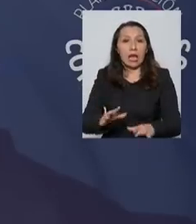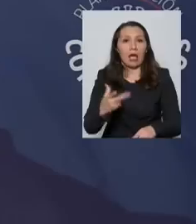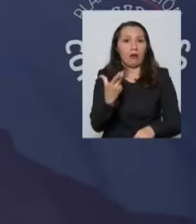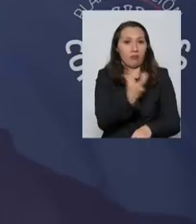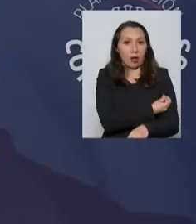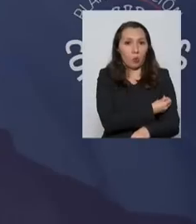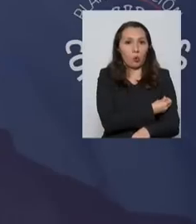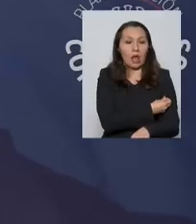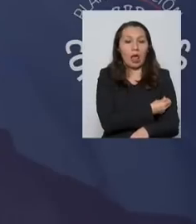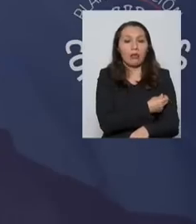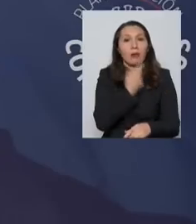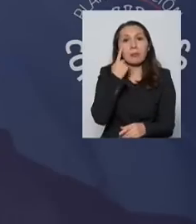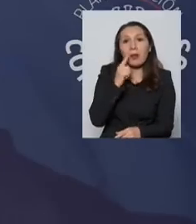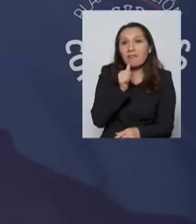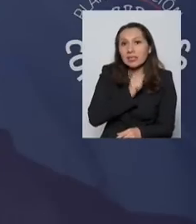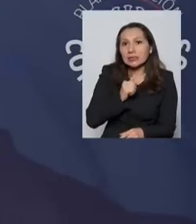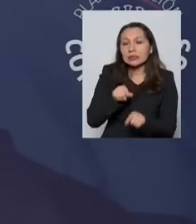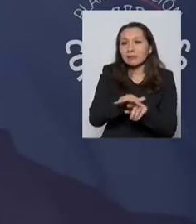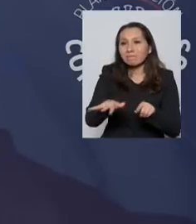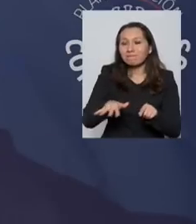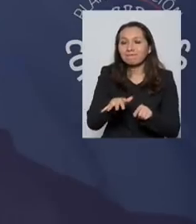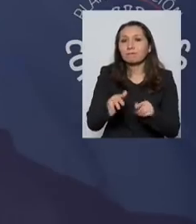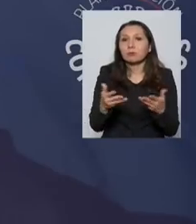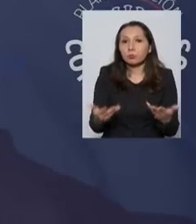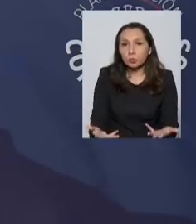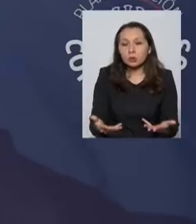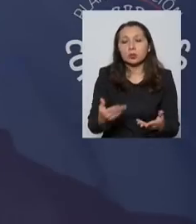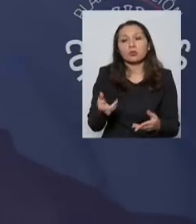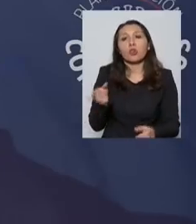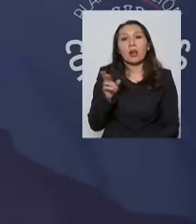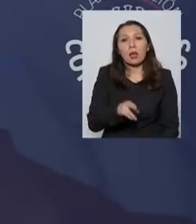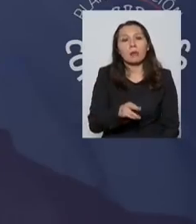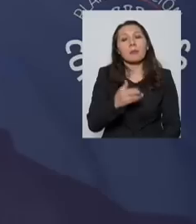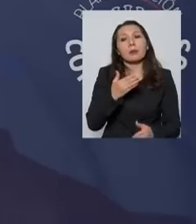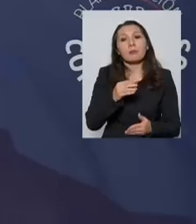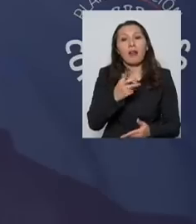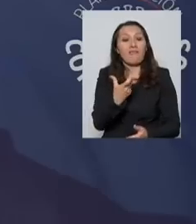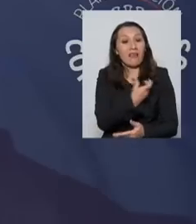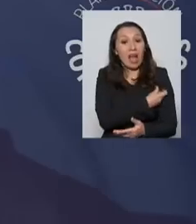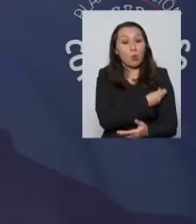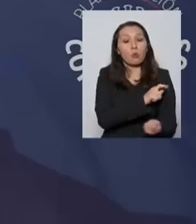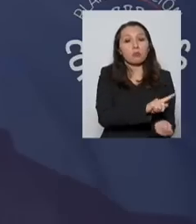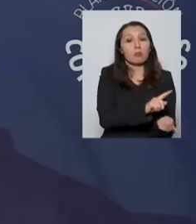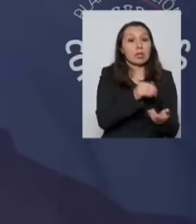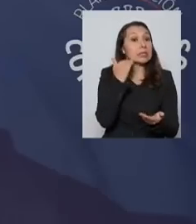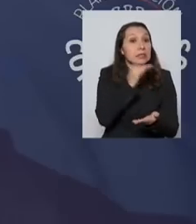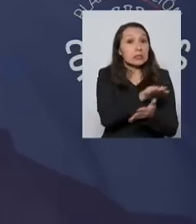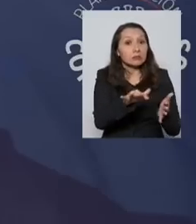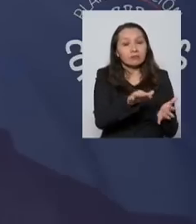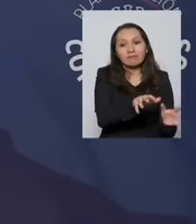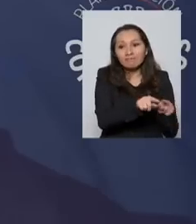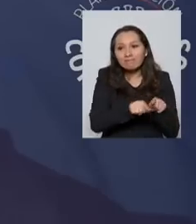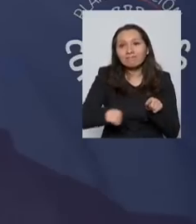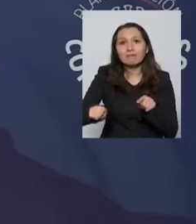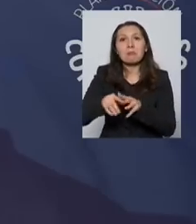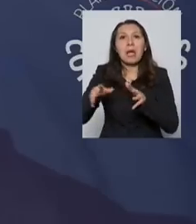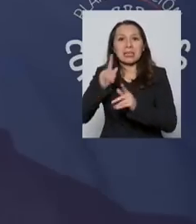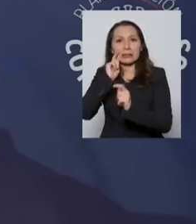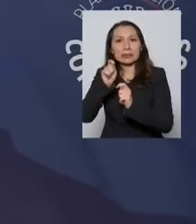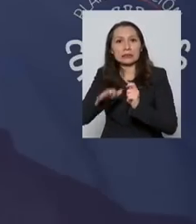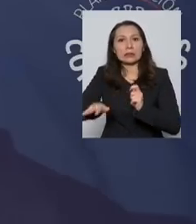vacunada. Y es por eso que, insisto, se destinaron vacunas a estas nuevas poblaciones de riesgo,